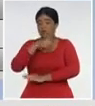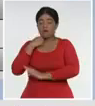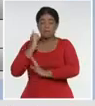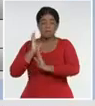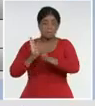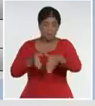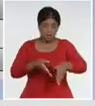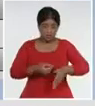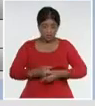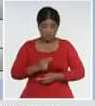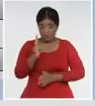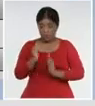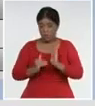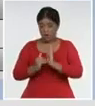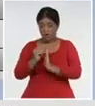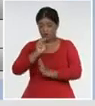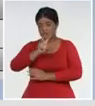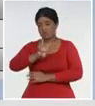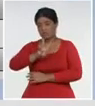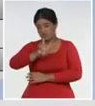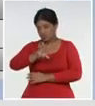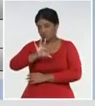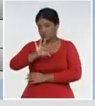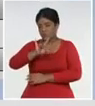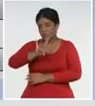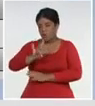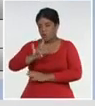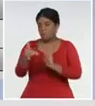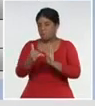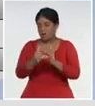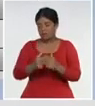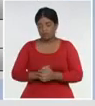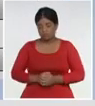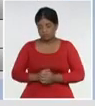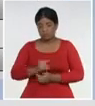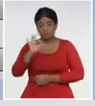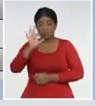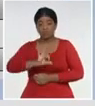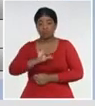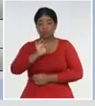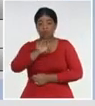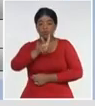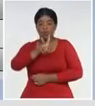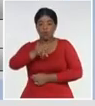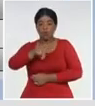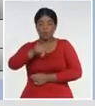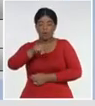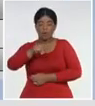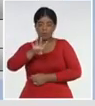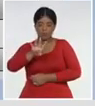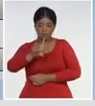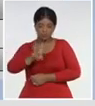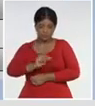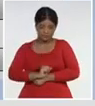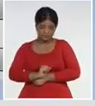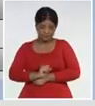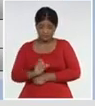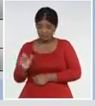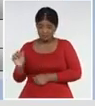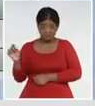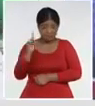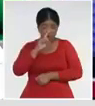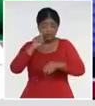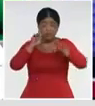de un millón, 389,000, y, una letalidad, de 40, de 2,41, y, finalmente, del mundo,